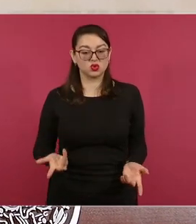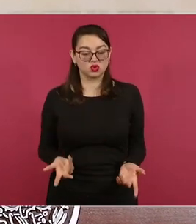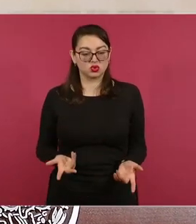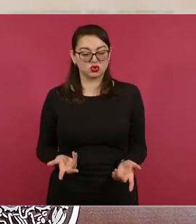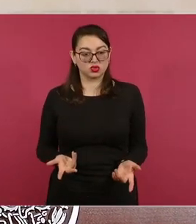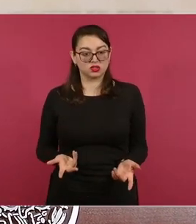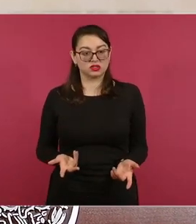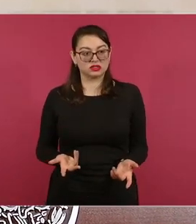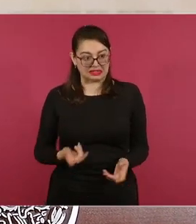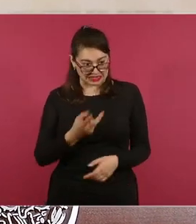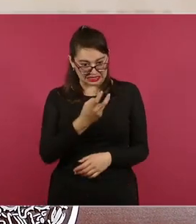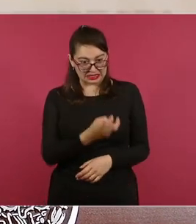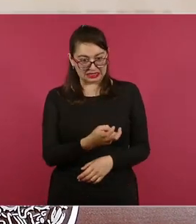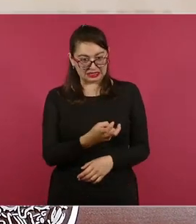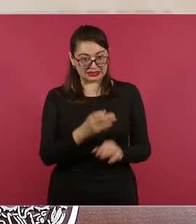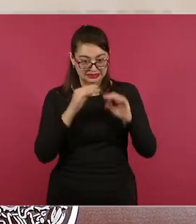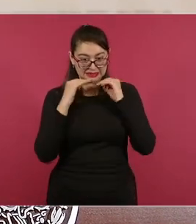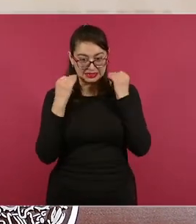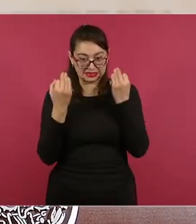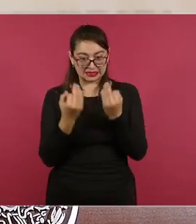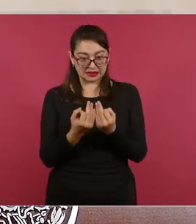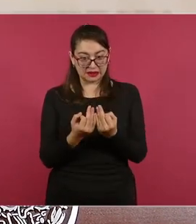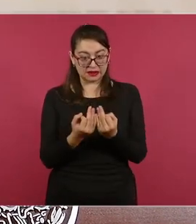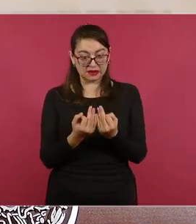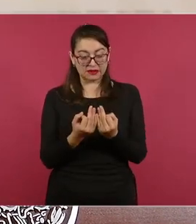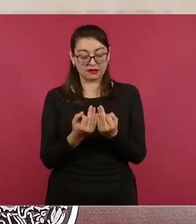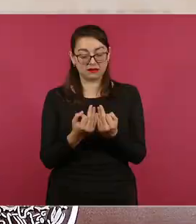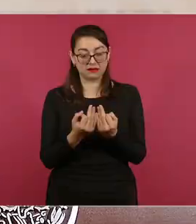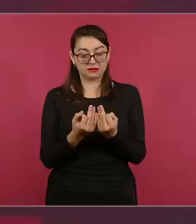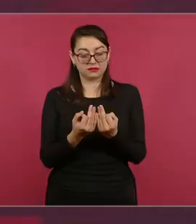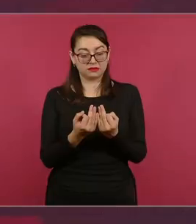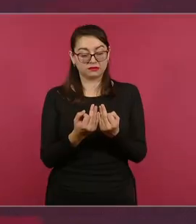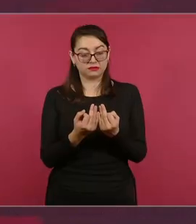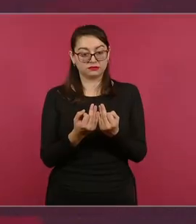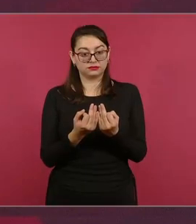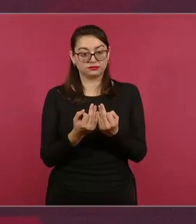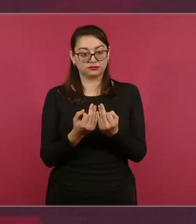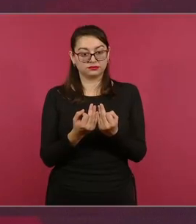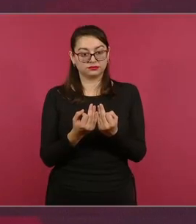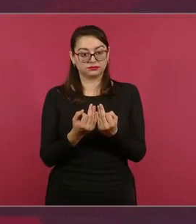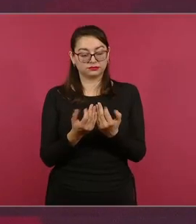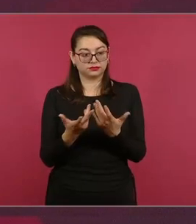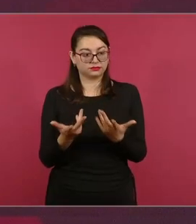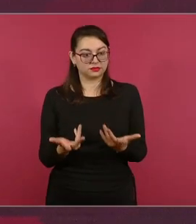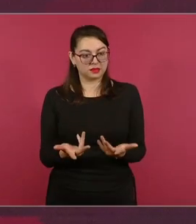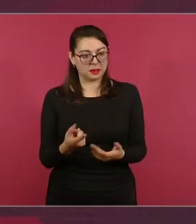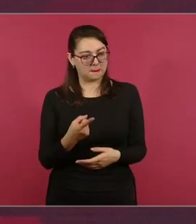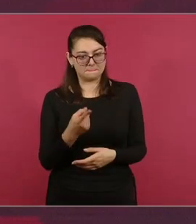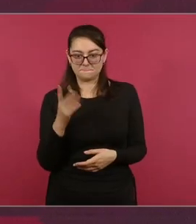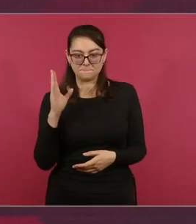con el dinero mal habido?